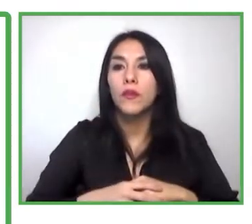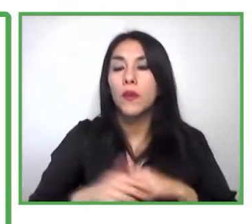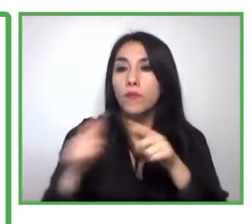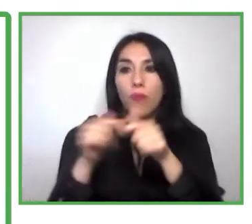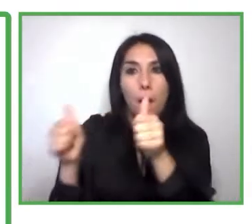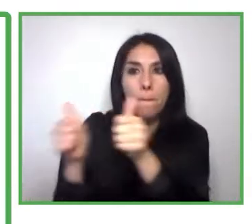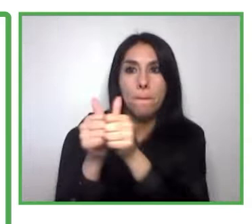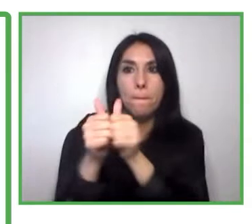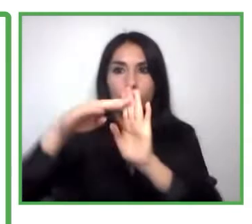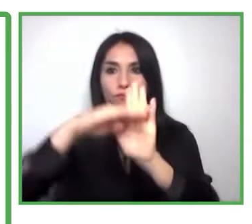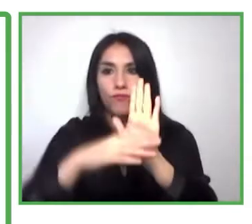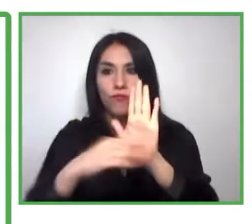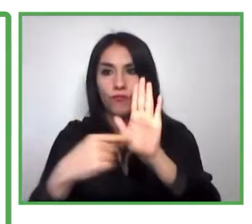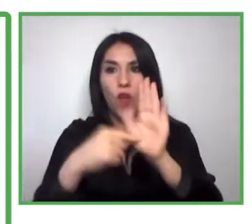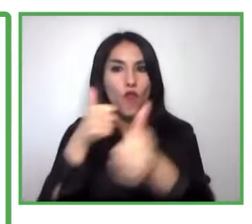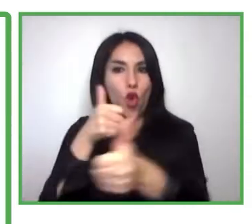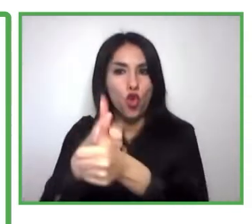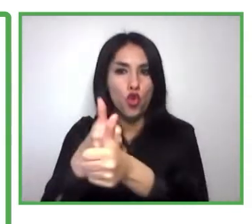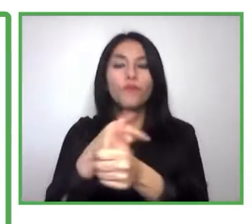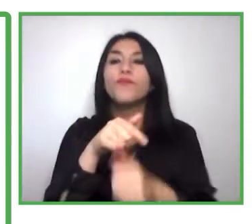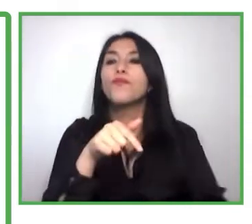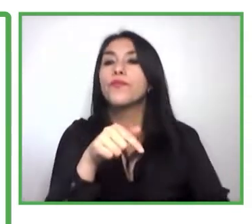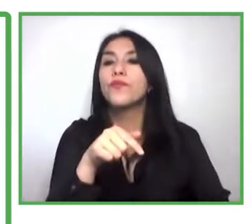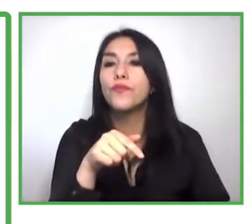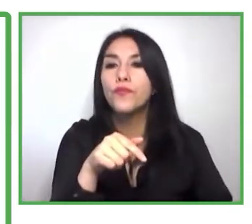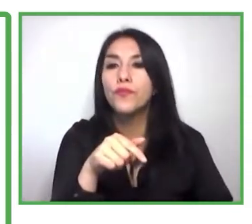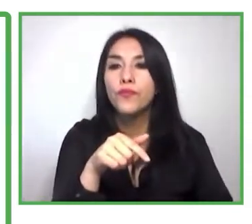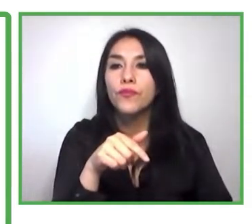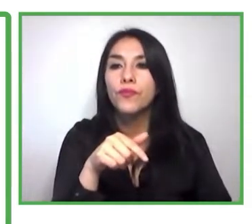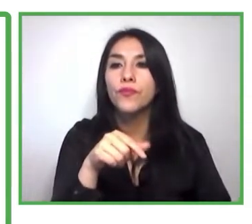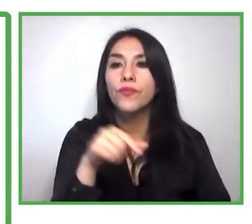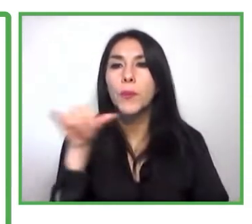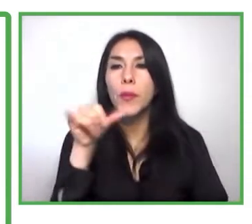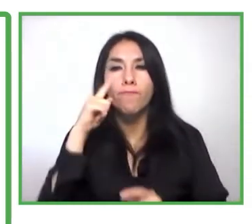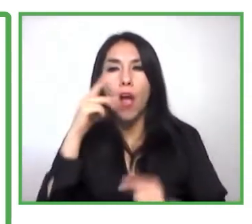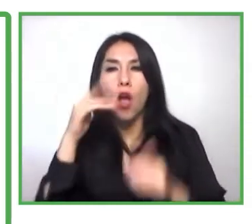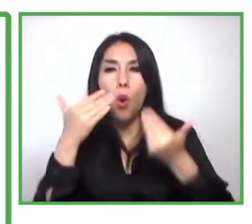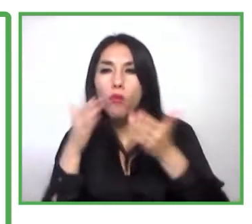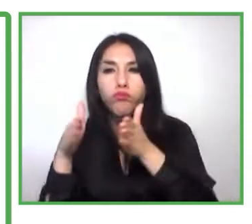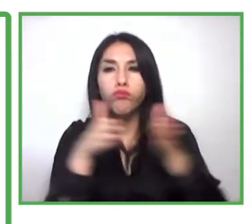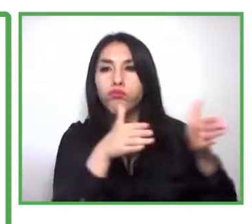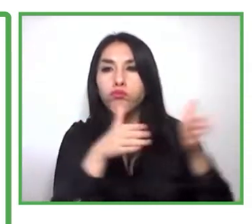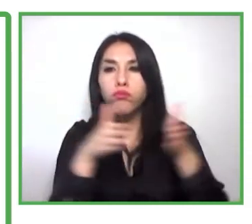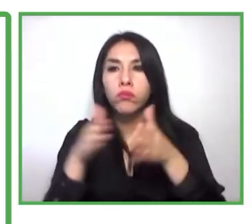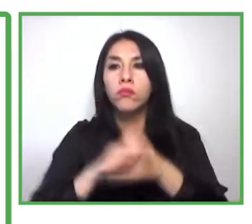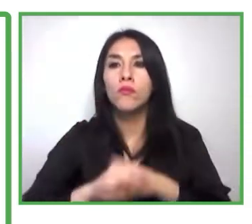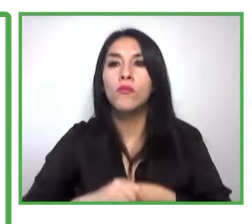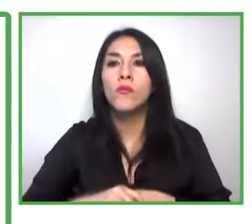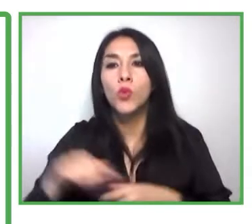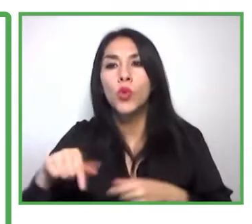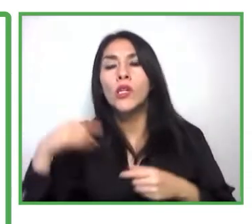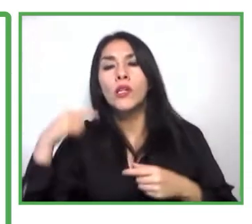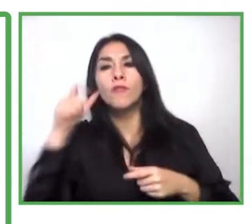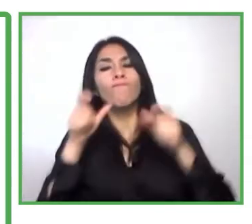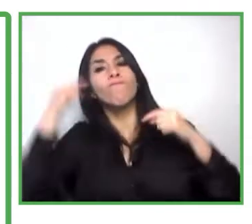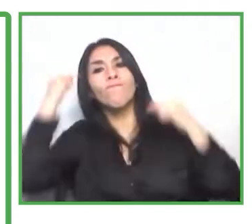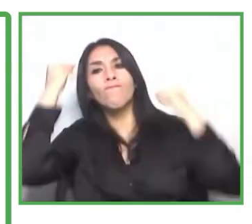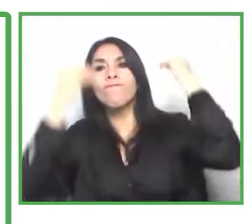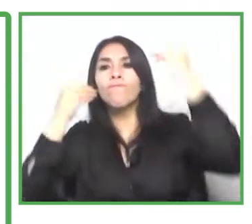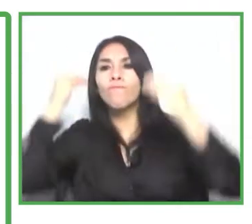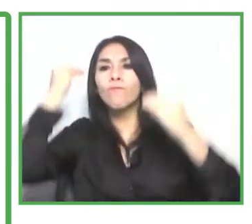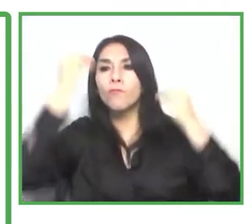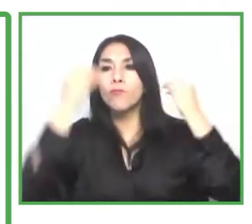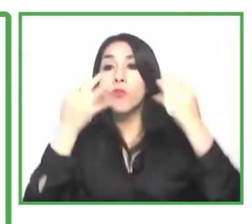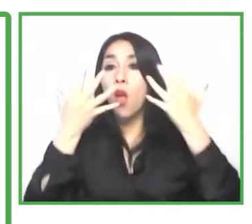Por otro lado, en el camino nos fuimos dando cuenta también que hoy día existen muchas instancias de capacitación, de